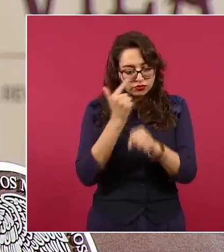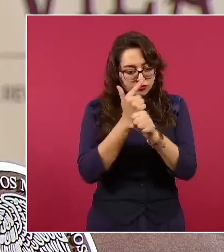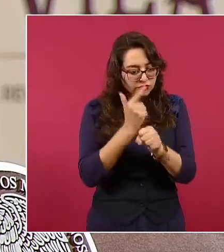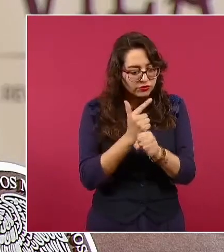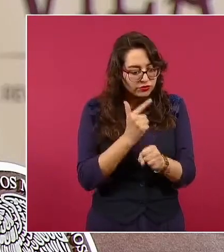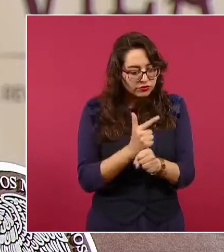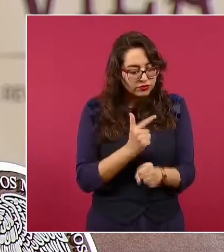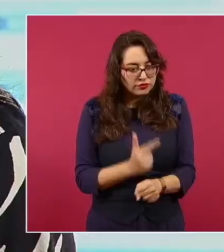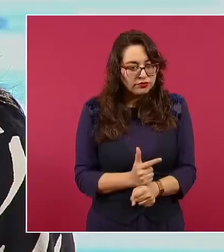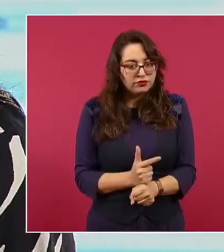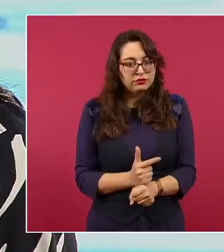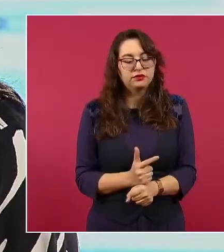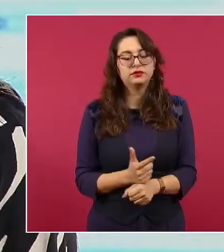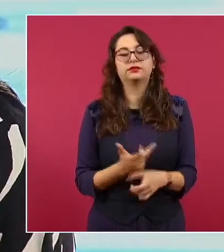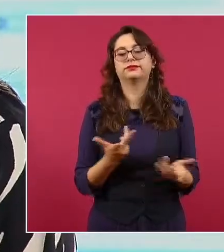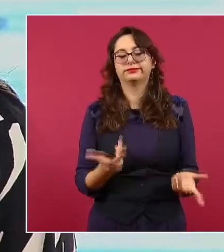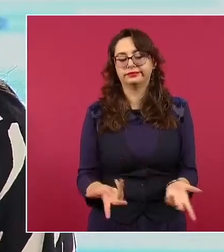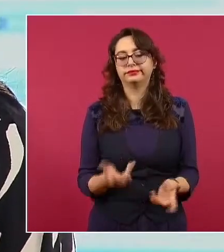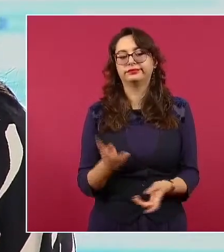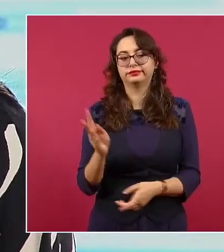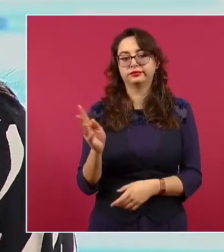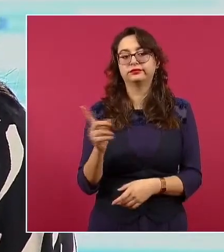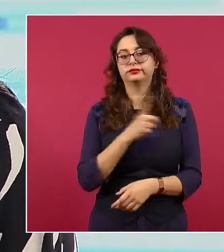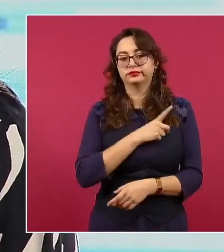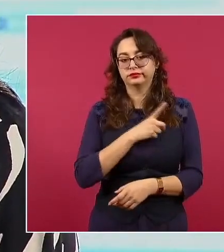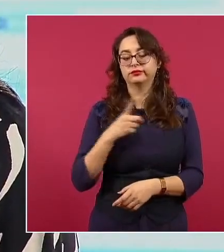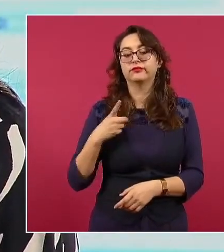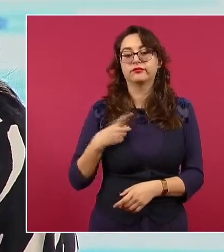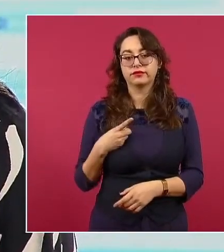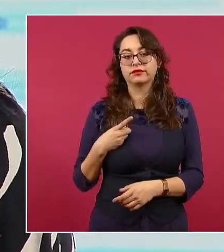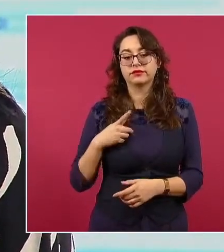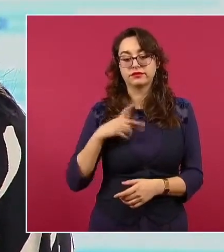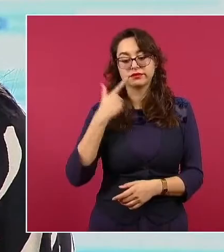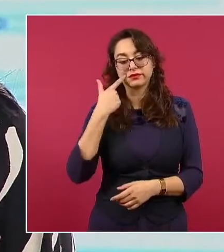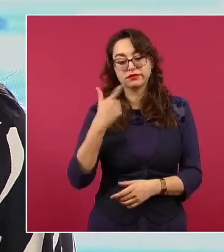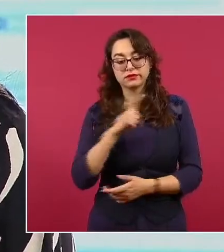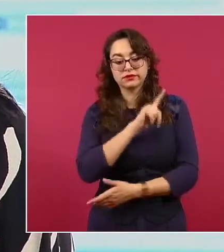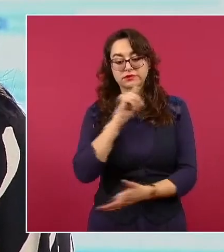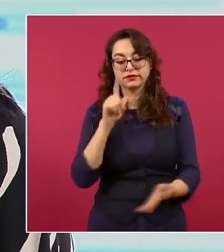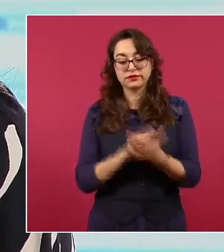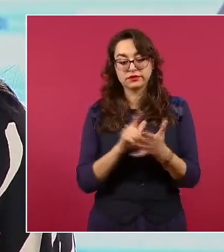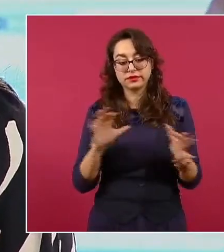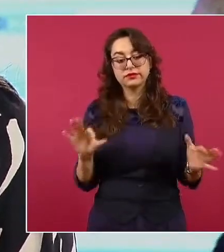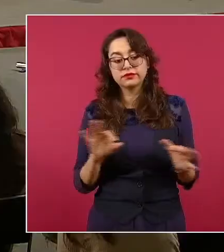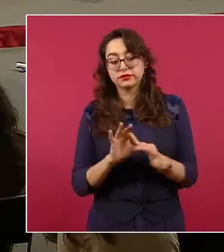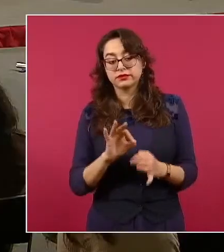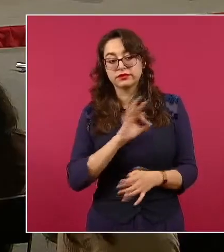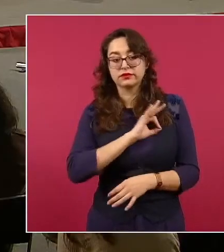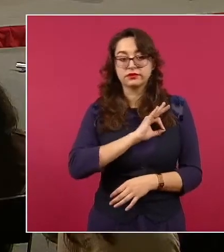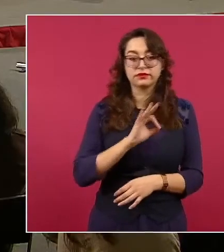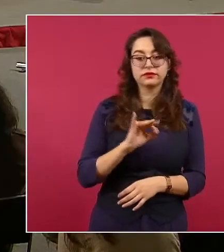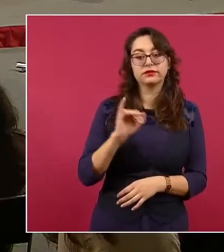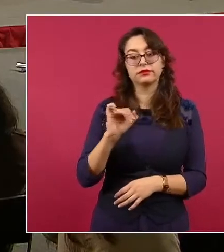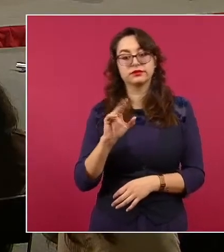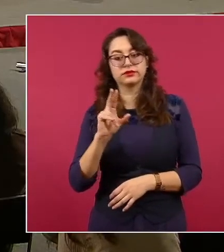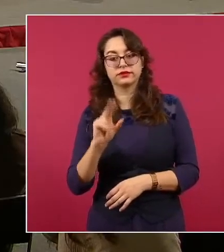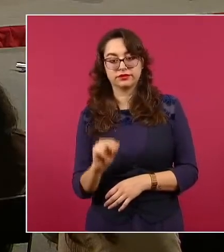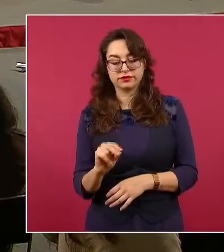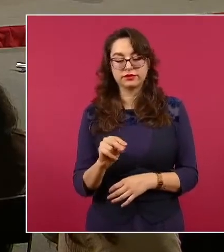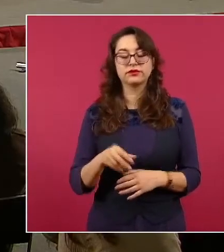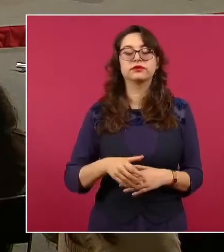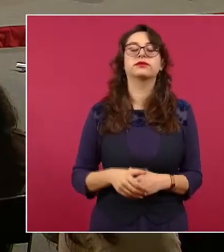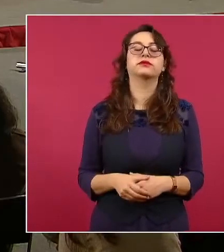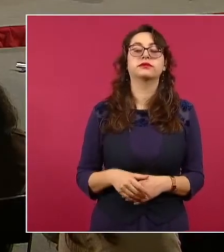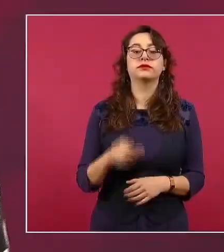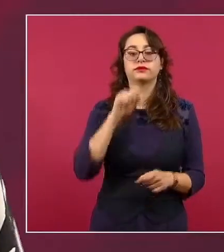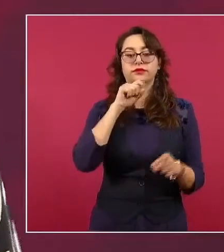conducentes de conformidad con el marco legal aplicable. En documentos públicos,